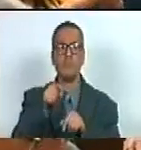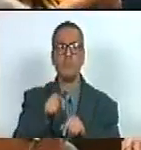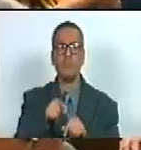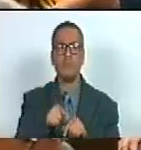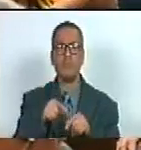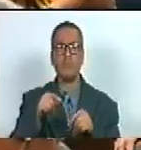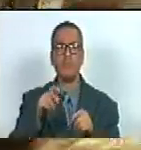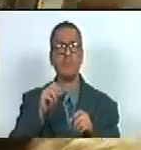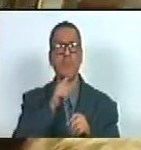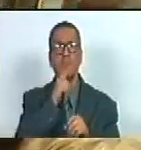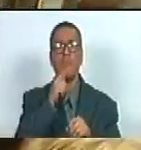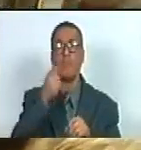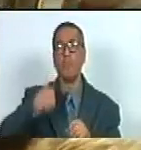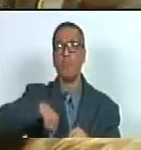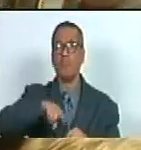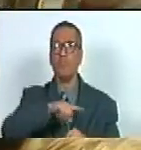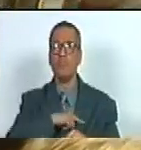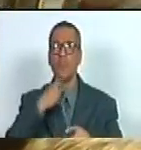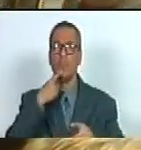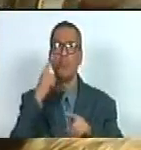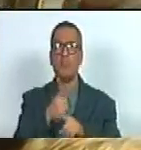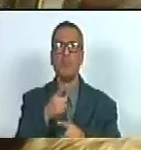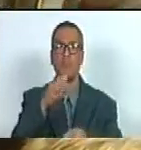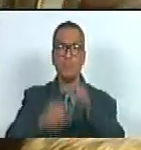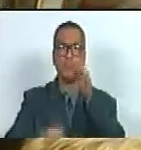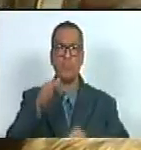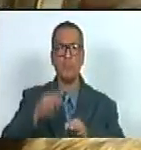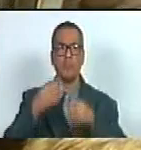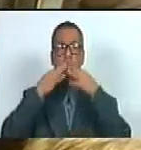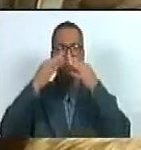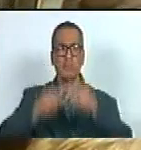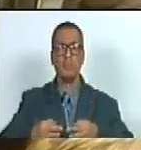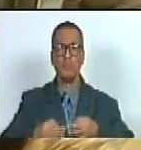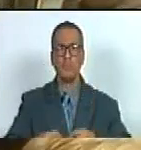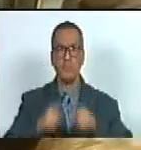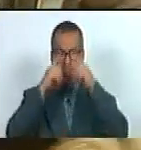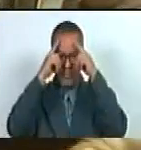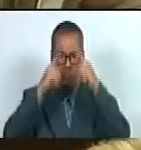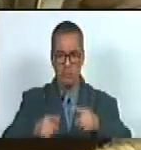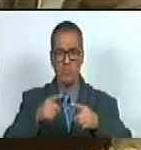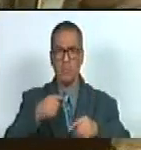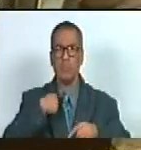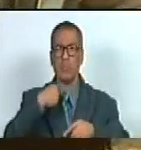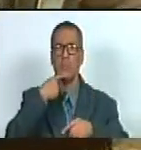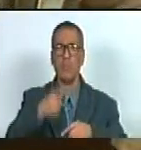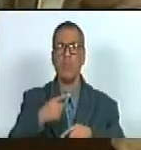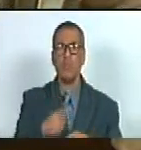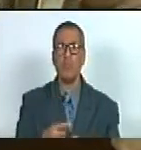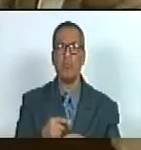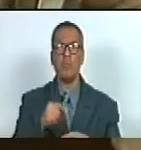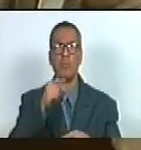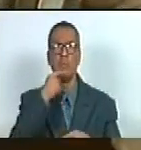impunidad debemos exigir justicia pero justicia concreta que se exprese en la